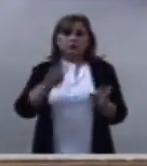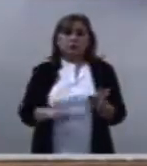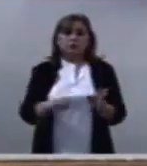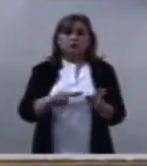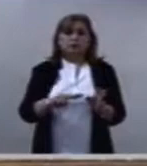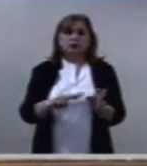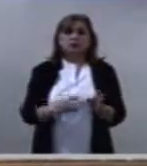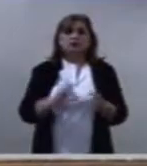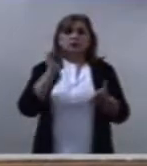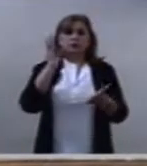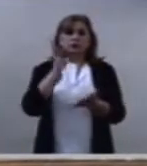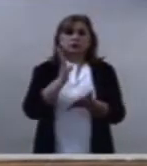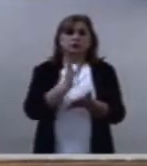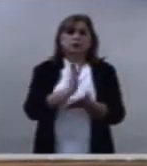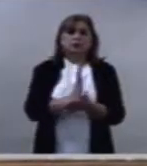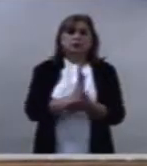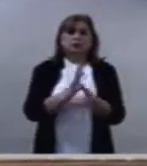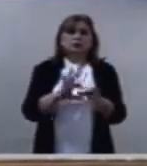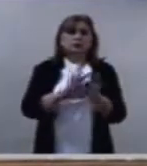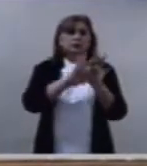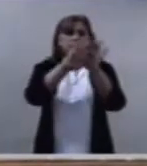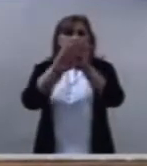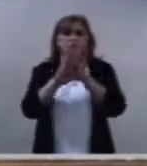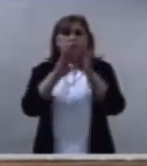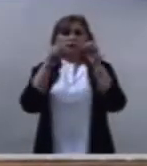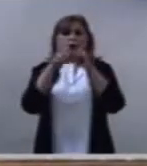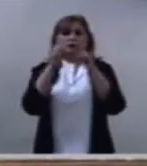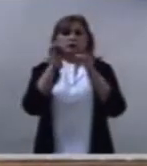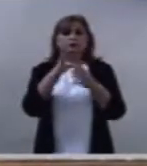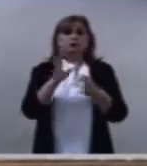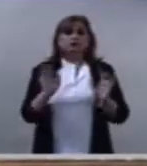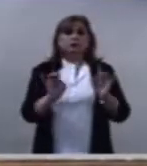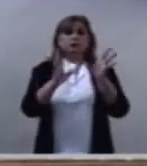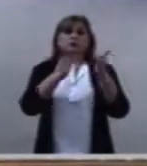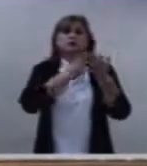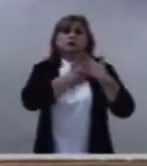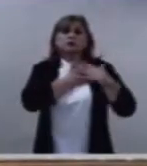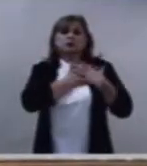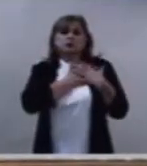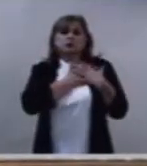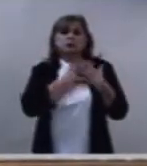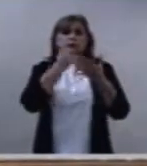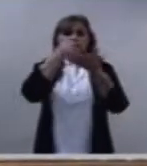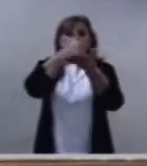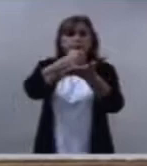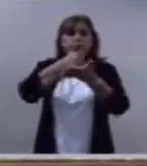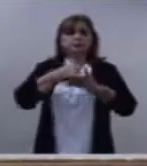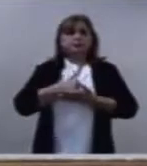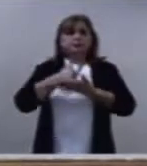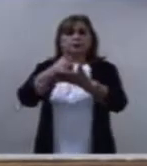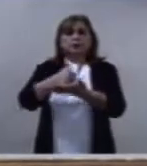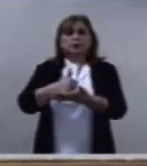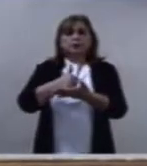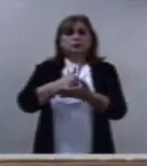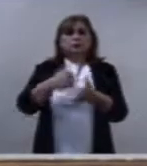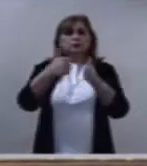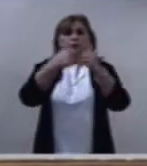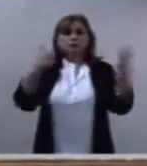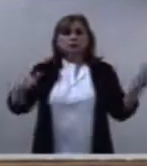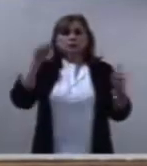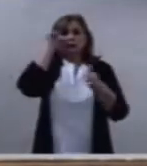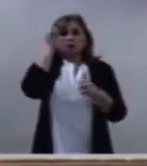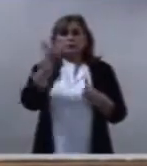posible cuando nos amamos y nos corregimos que Dios les